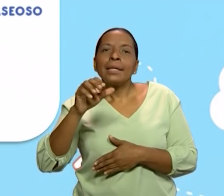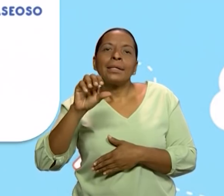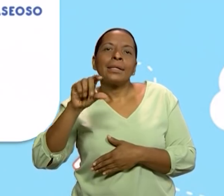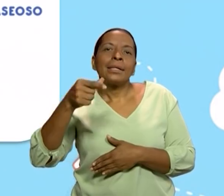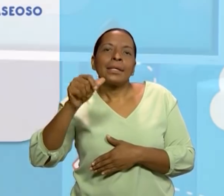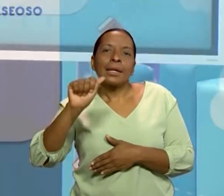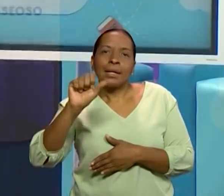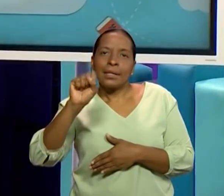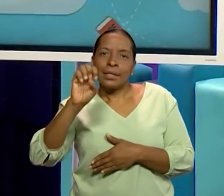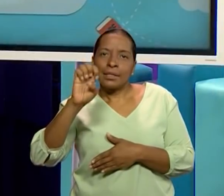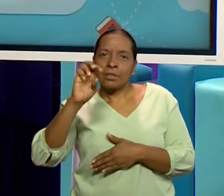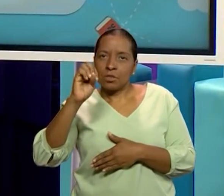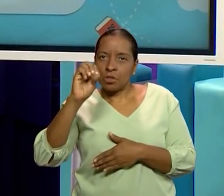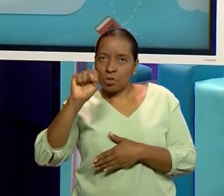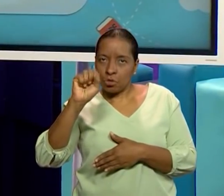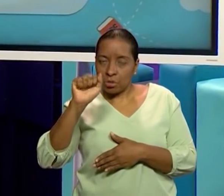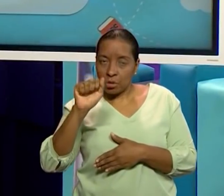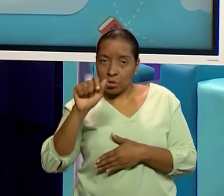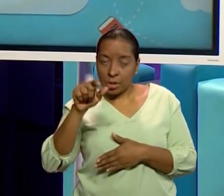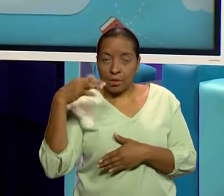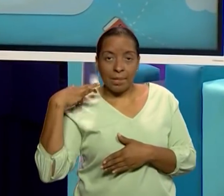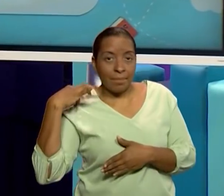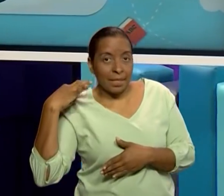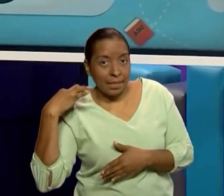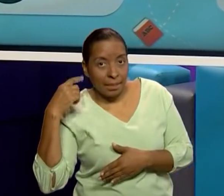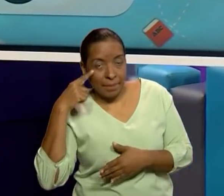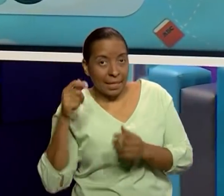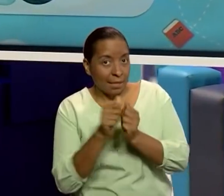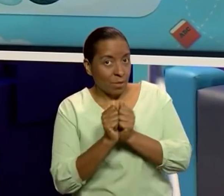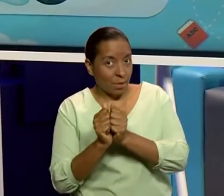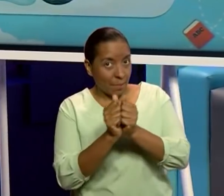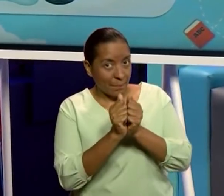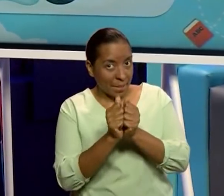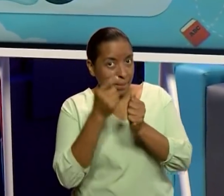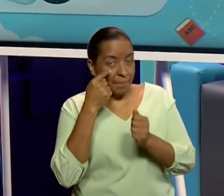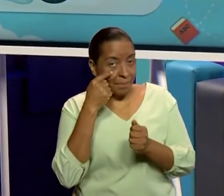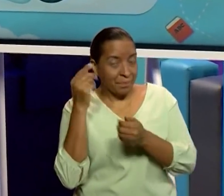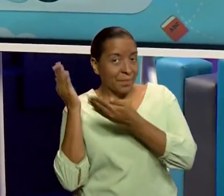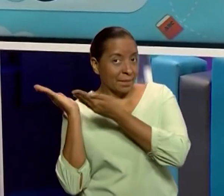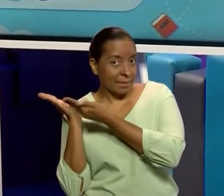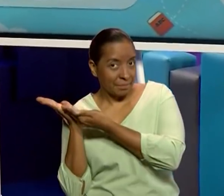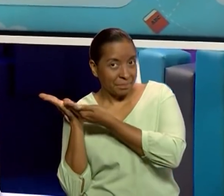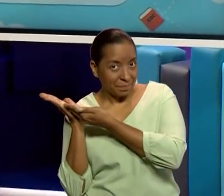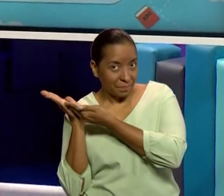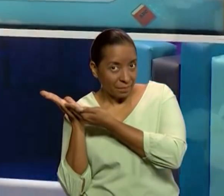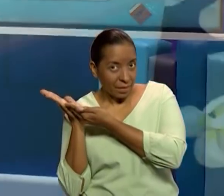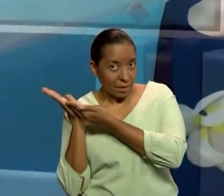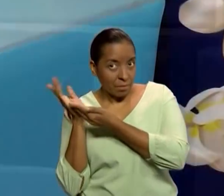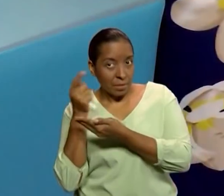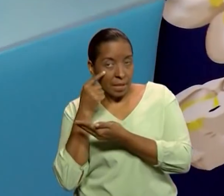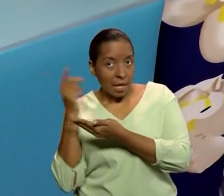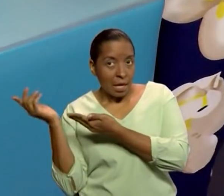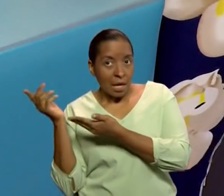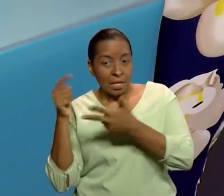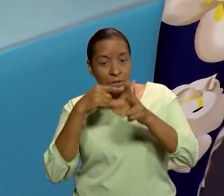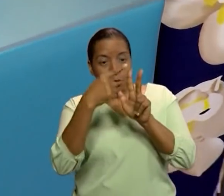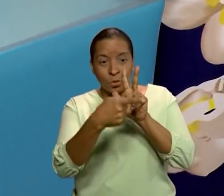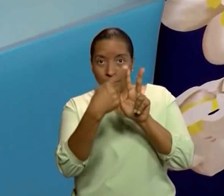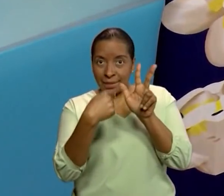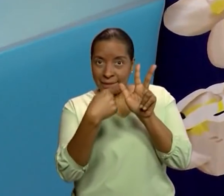invitar a que me acompañes. Me voy a mover un poquito para que observemos esos estados del agua